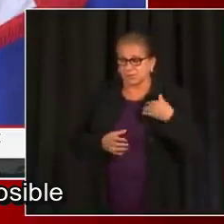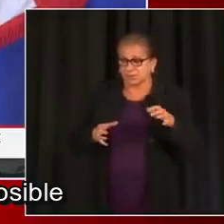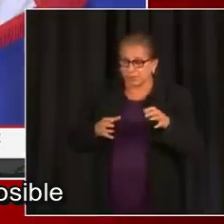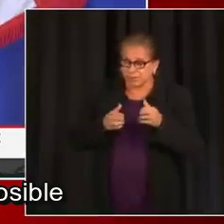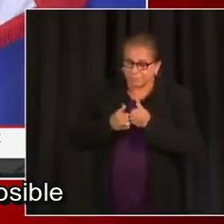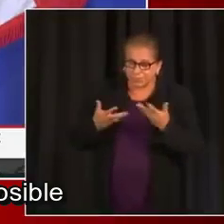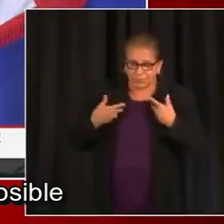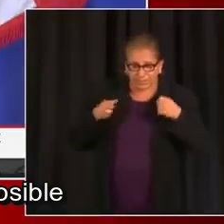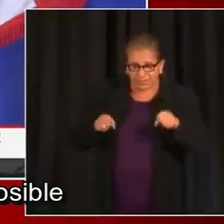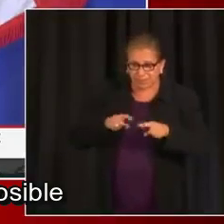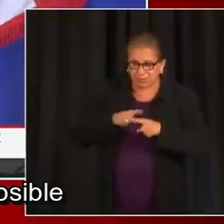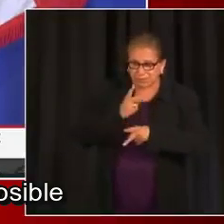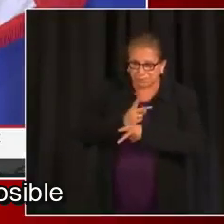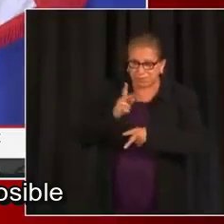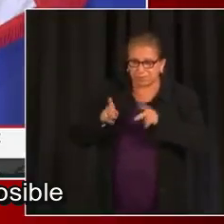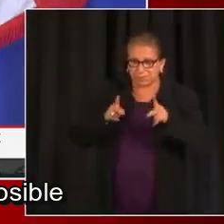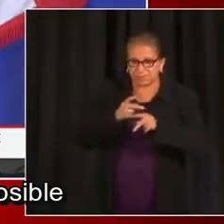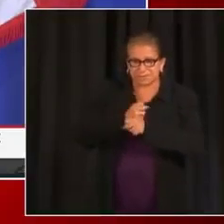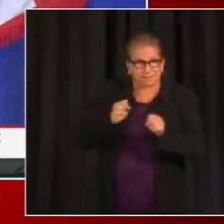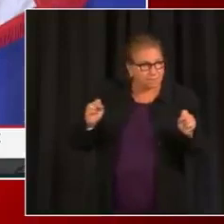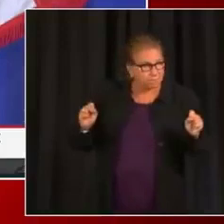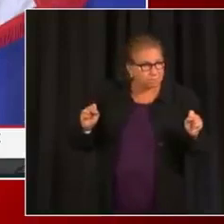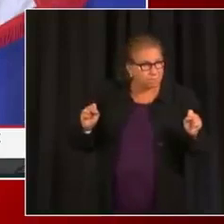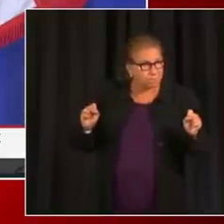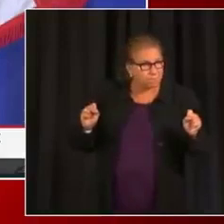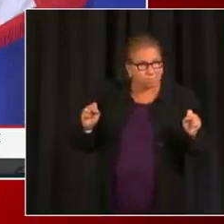prepararnos. Sabemos que hemos hecho todo lo posible